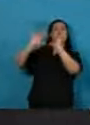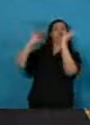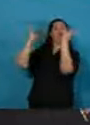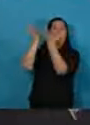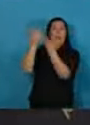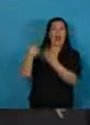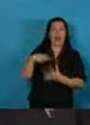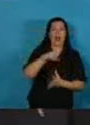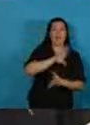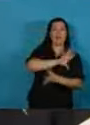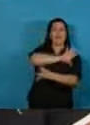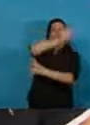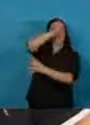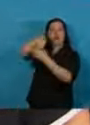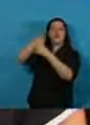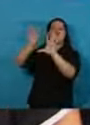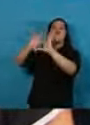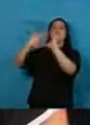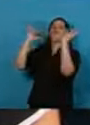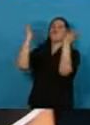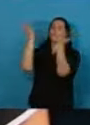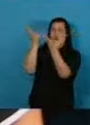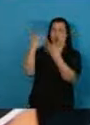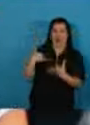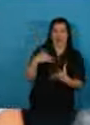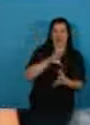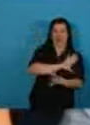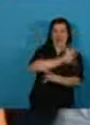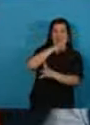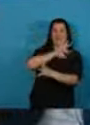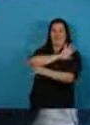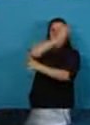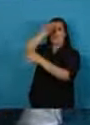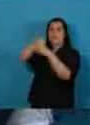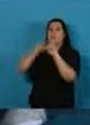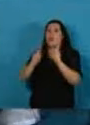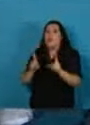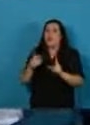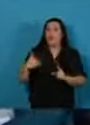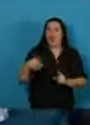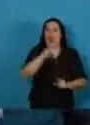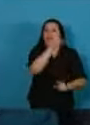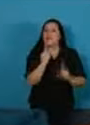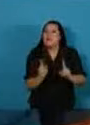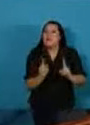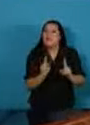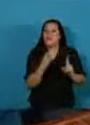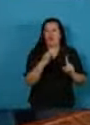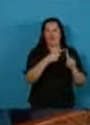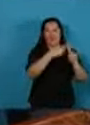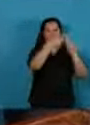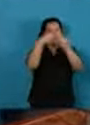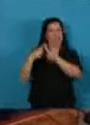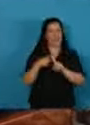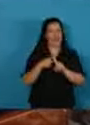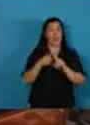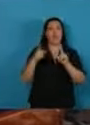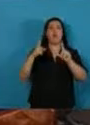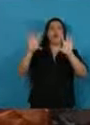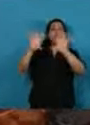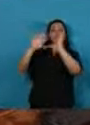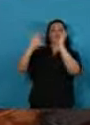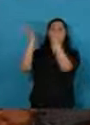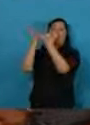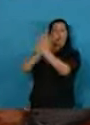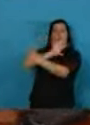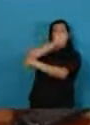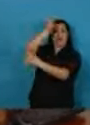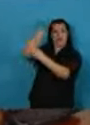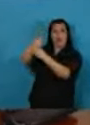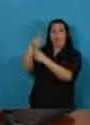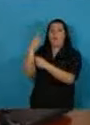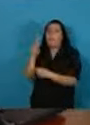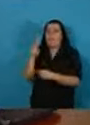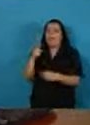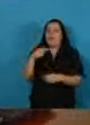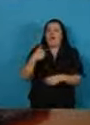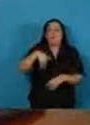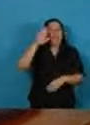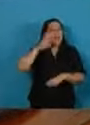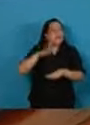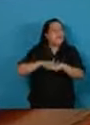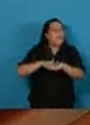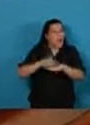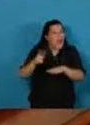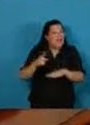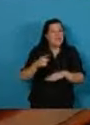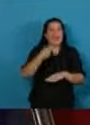es con el mundo, pero también es con el mundo local. Una Argentina inserta en la globalización, pero con raíces en nuestros